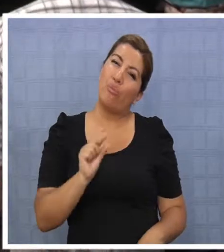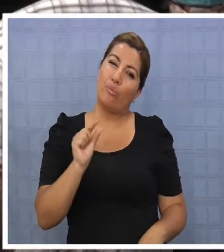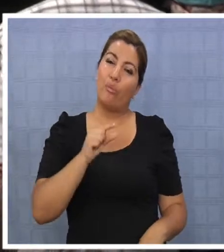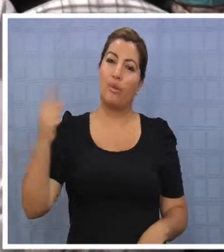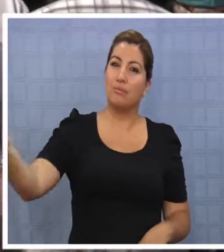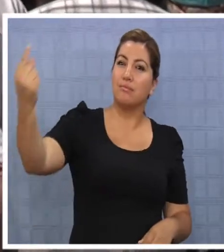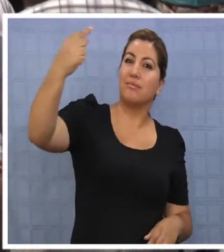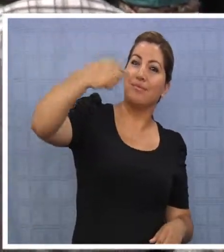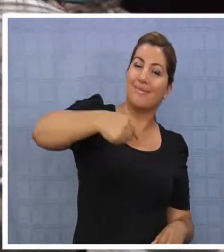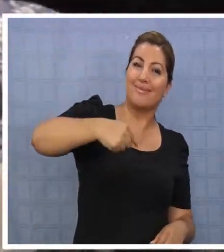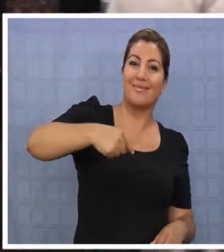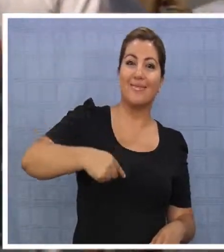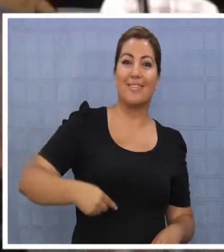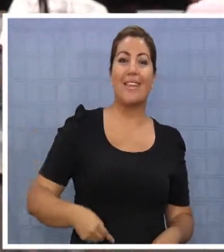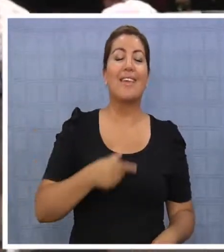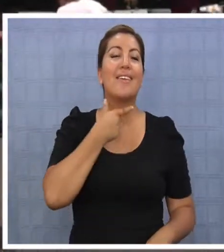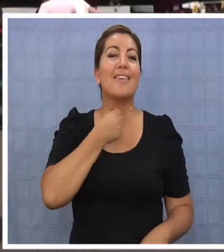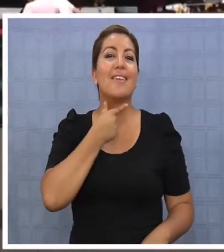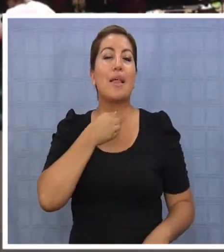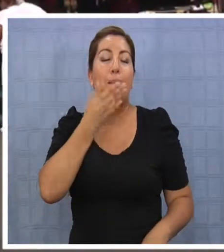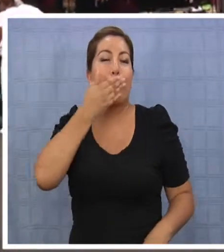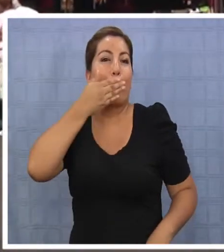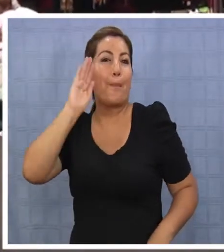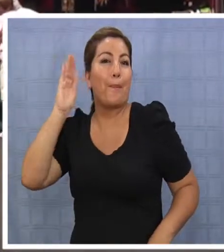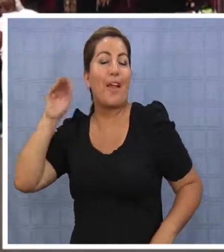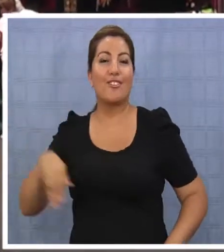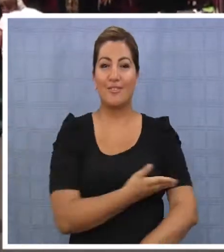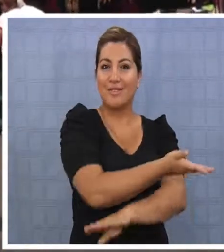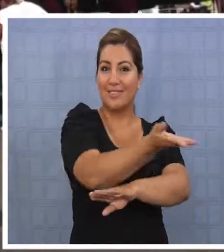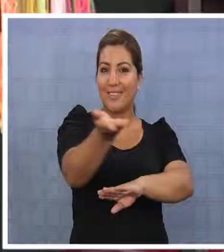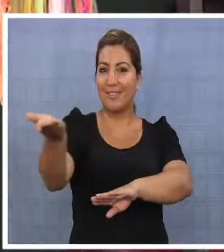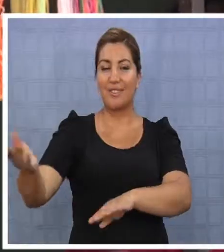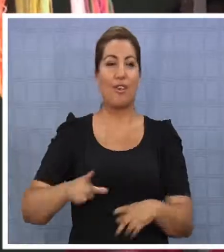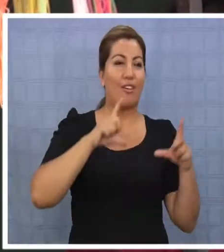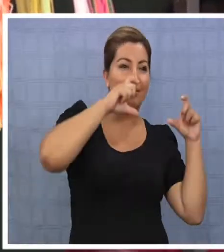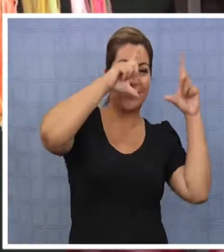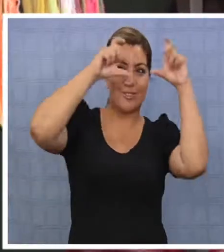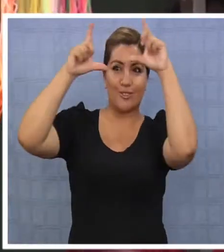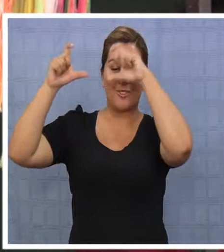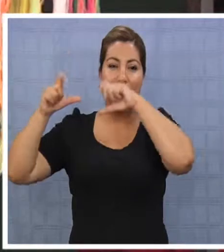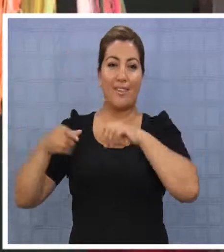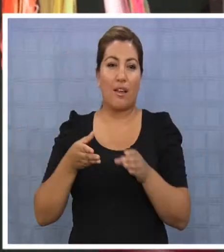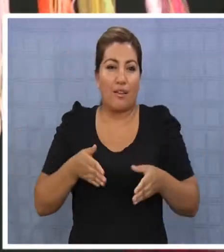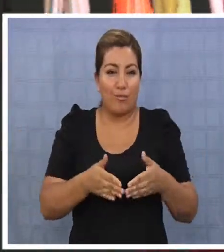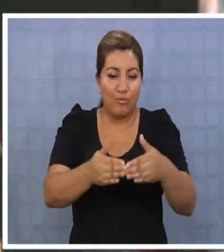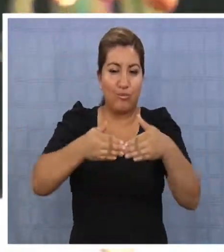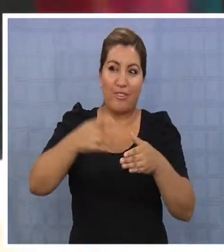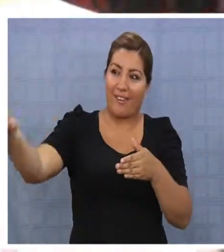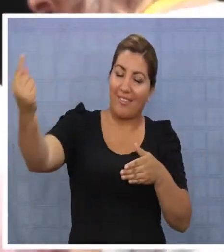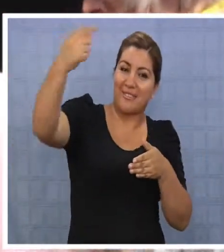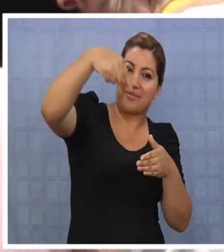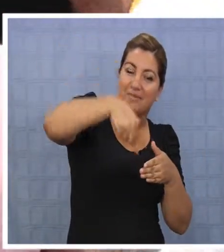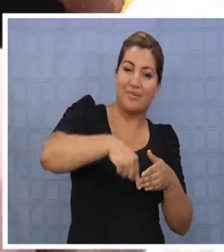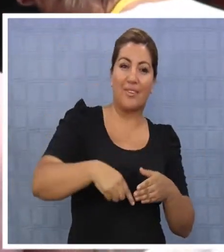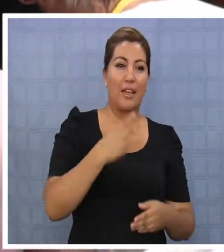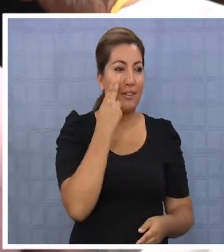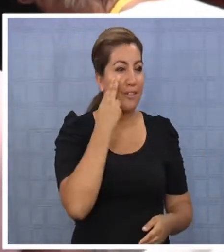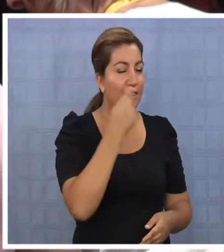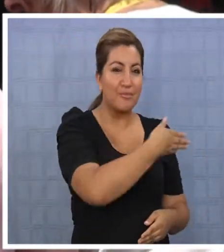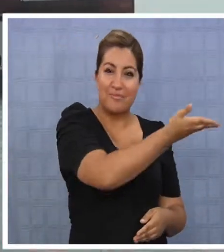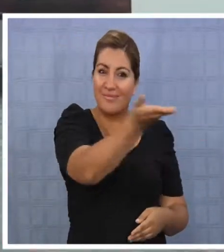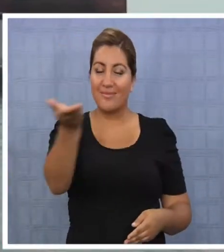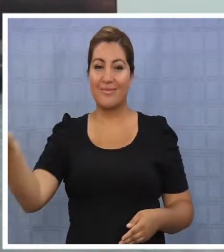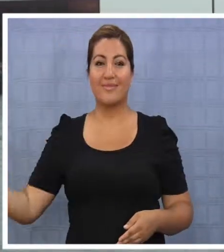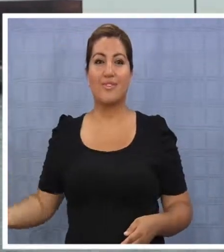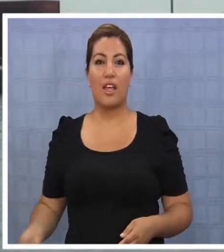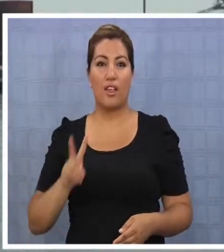tener una baja frecuencia de estas recaladas, intenta mejorar los servicios ofrecidos a los turistas que bajan a conocer nuestras bondades.